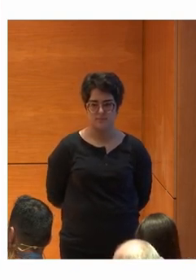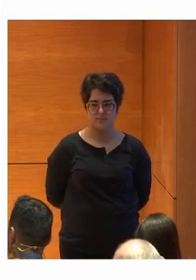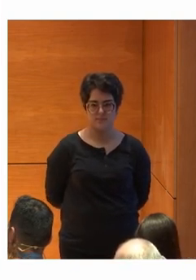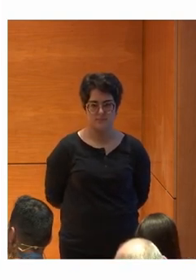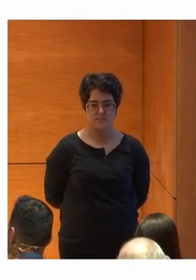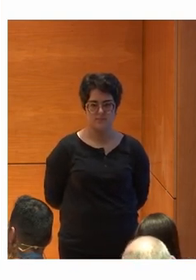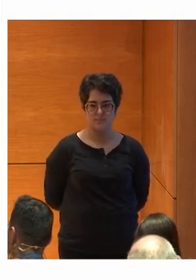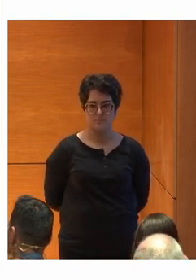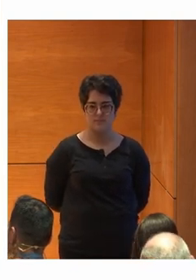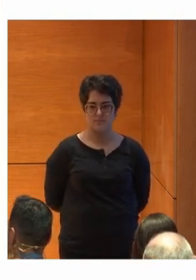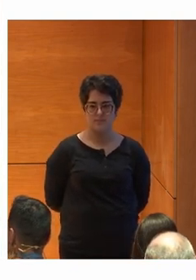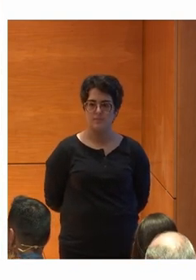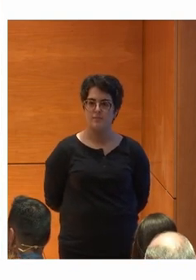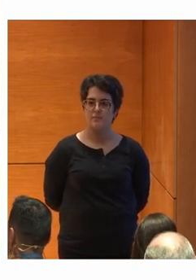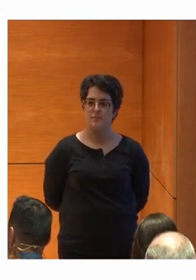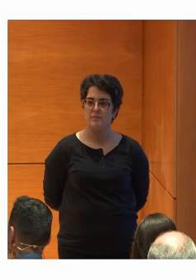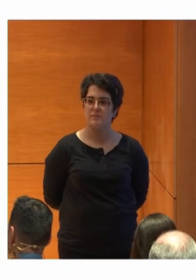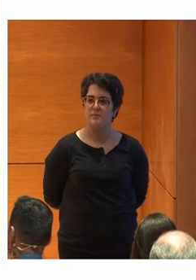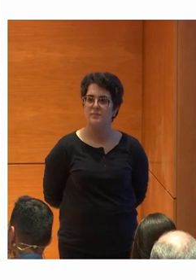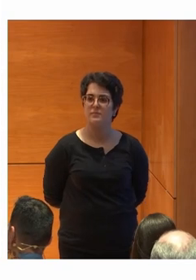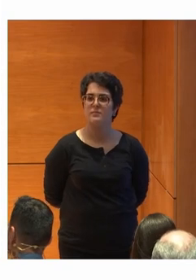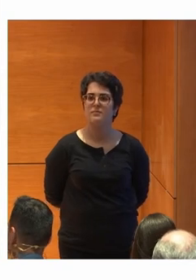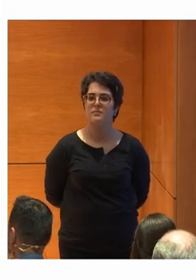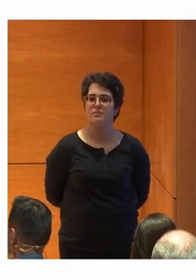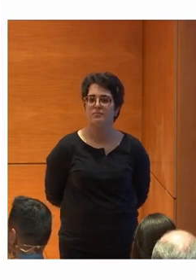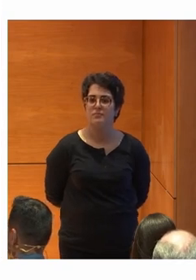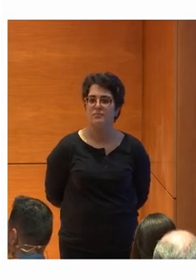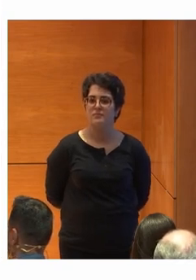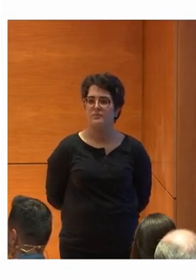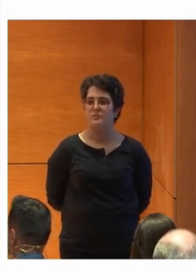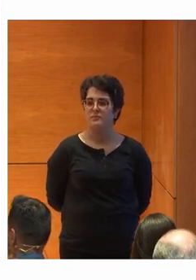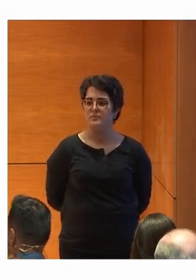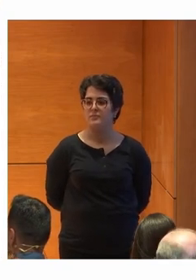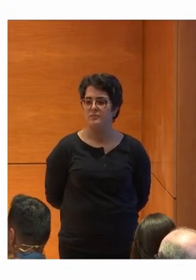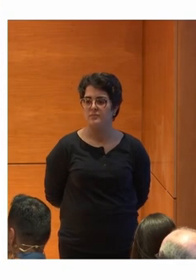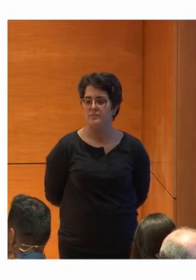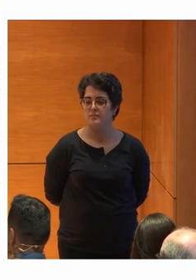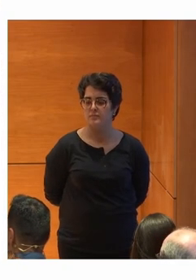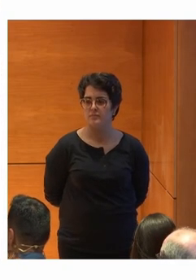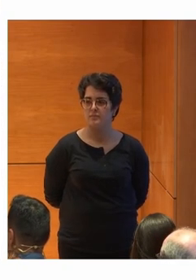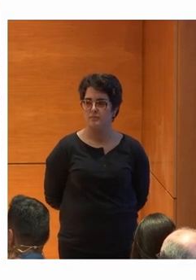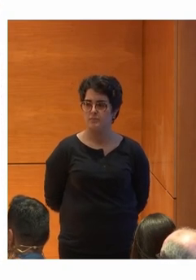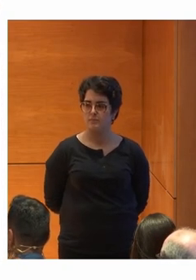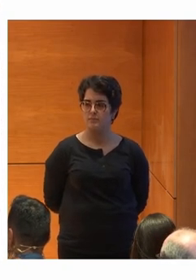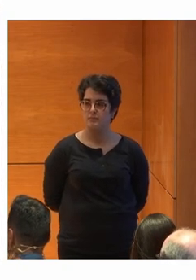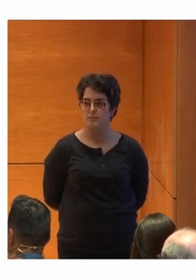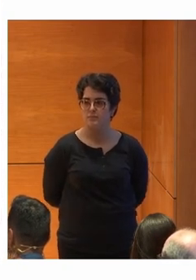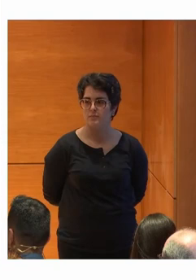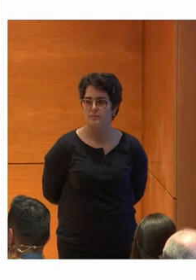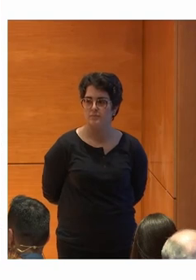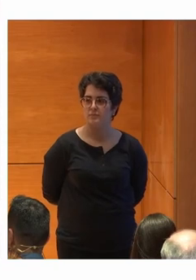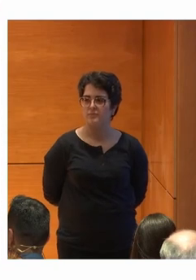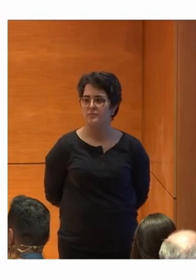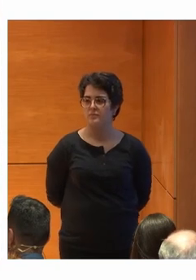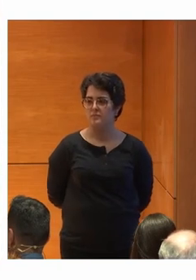preparado Porque también En Alesa Tenemos la compra diaria Tenemos que ir al mercado Y